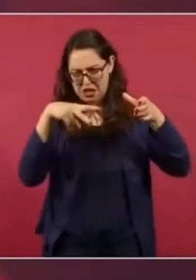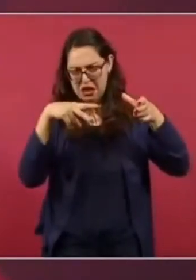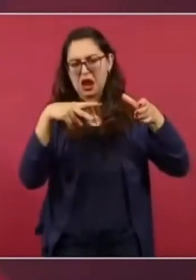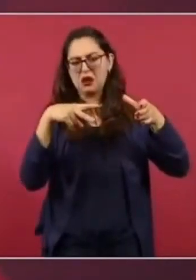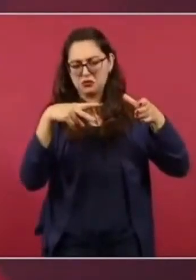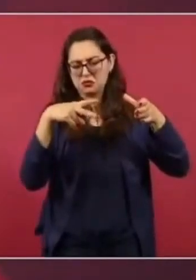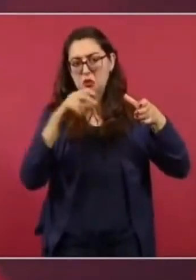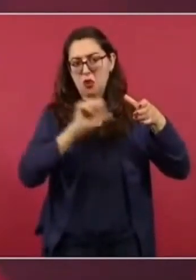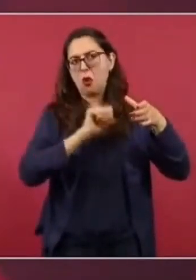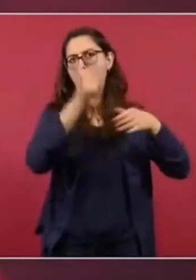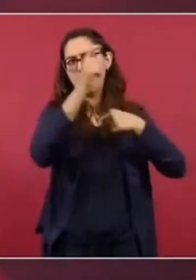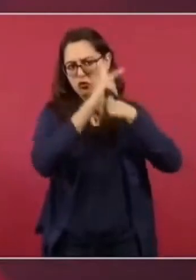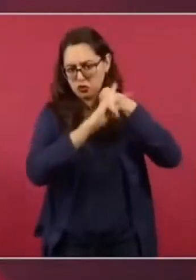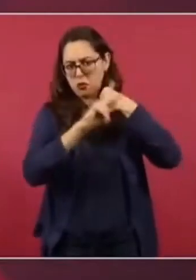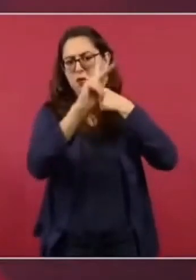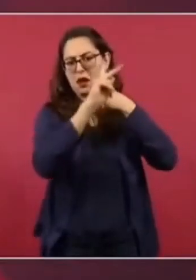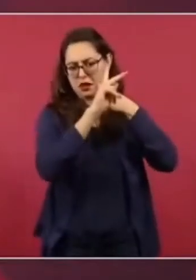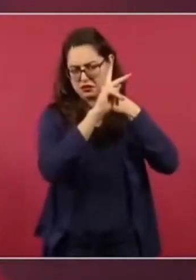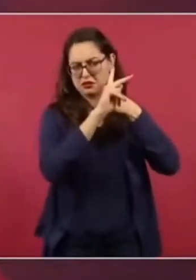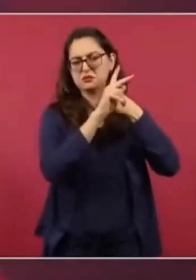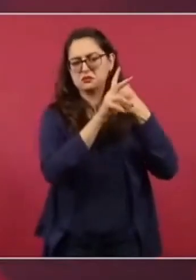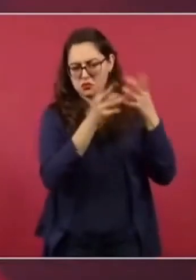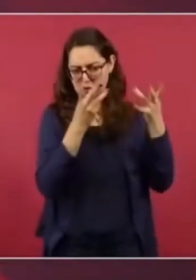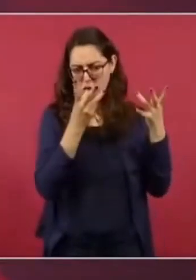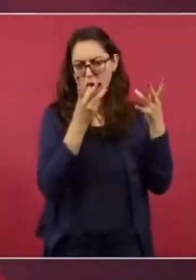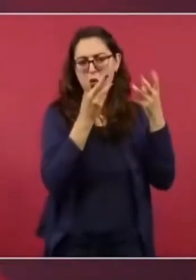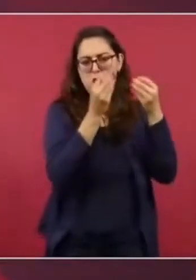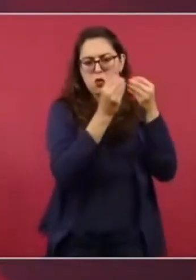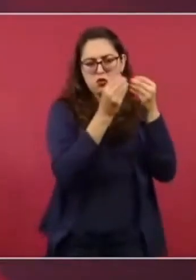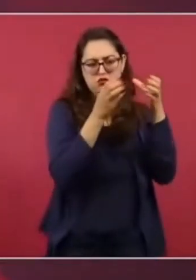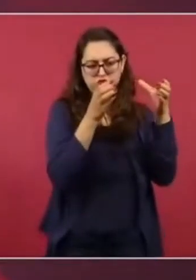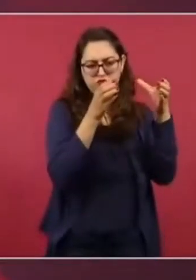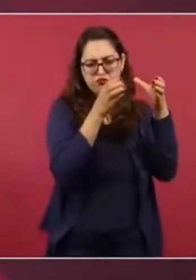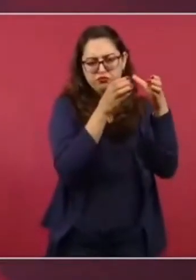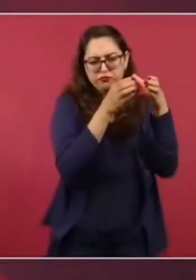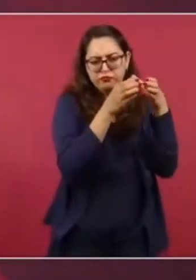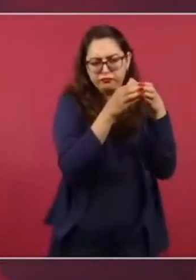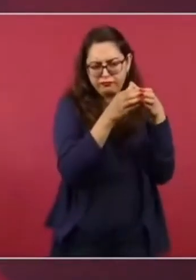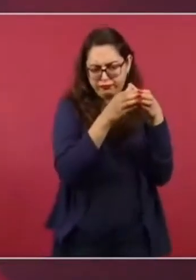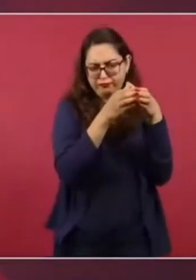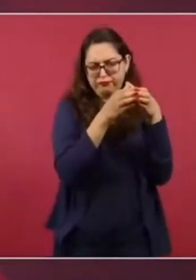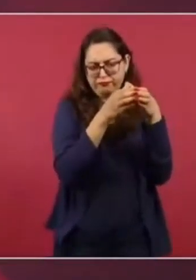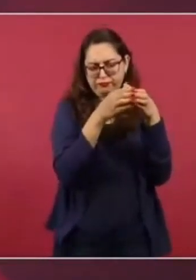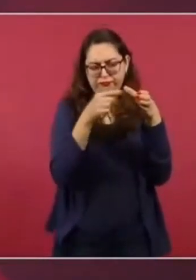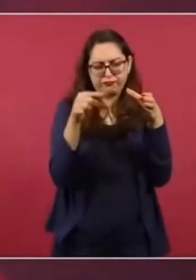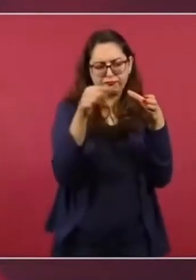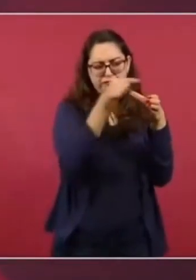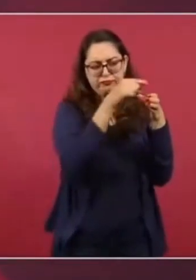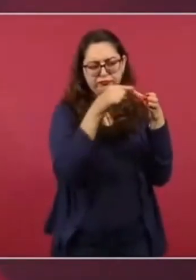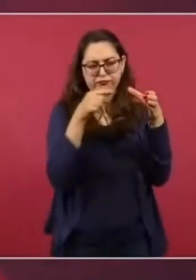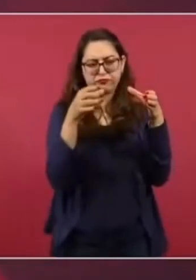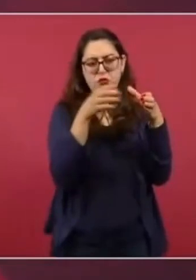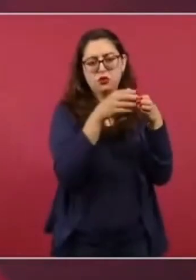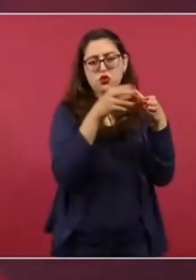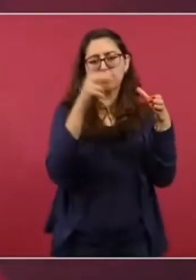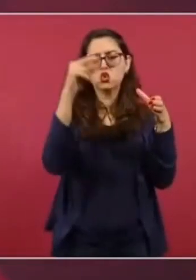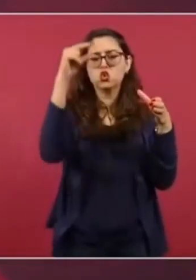Pero había también una intelectualidad alcahueta,